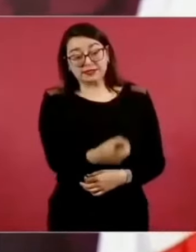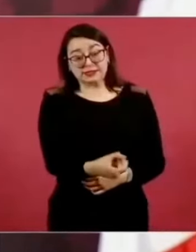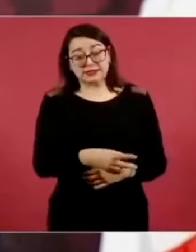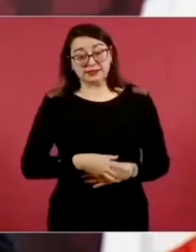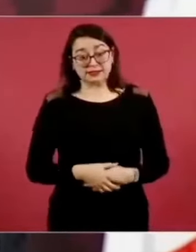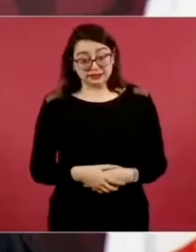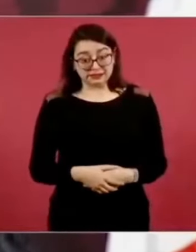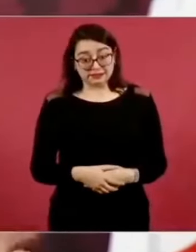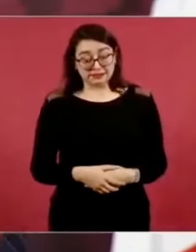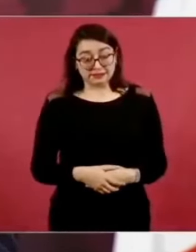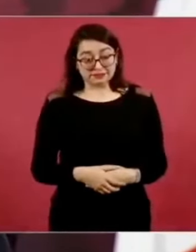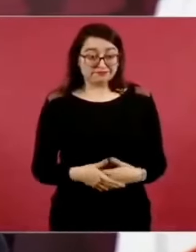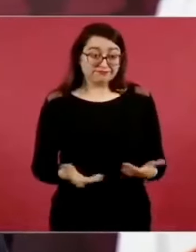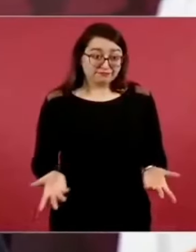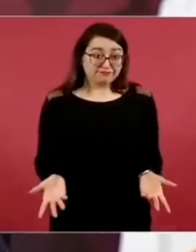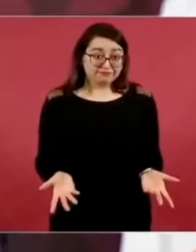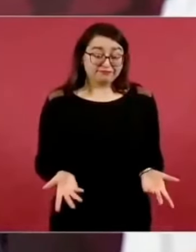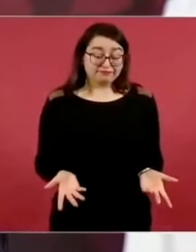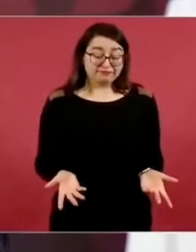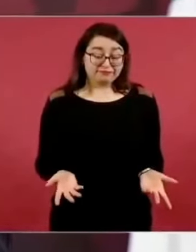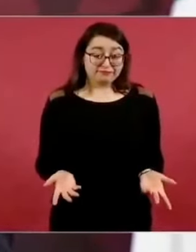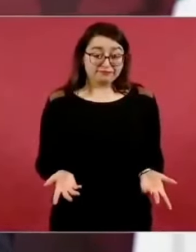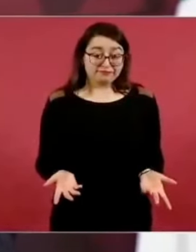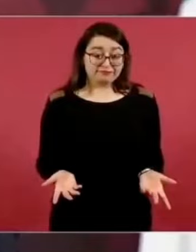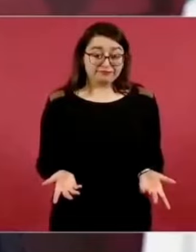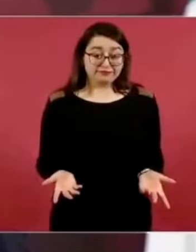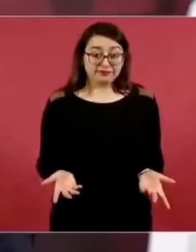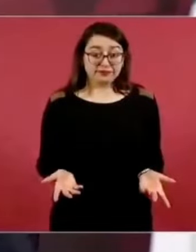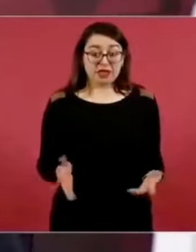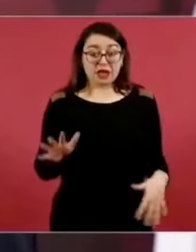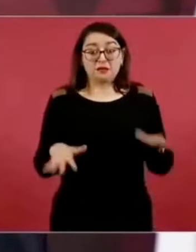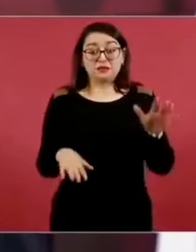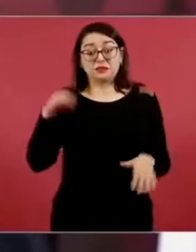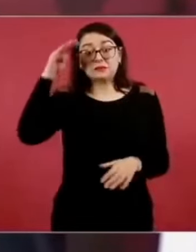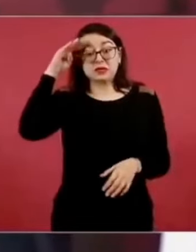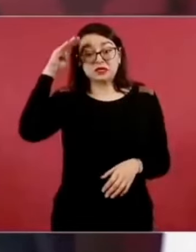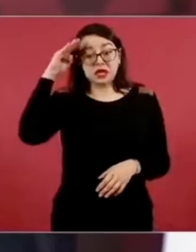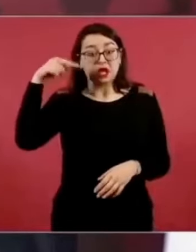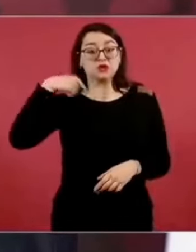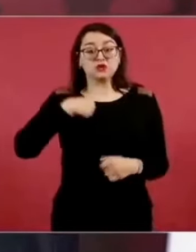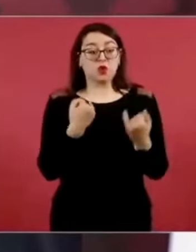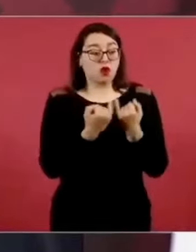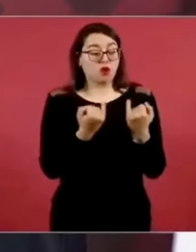Pero hay veces que se piensa que somos iguales.